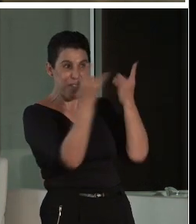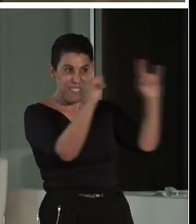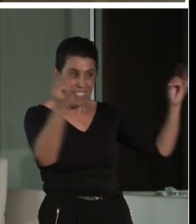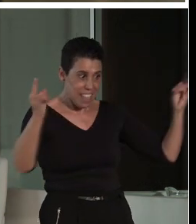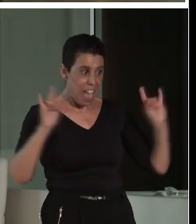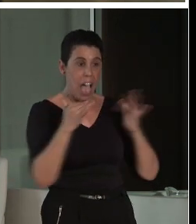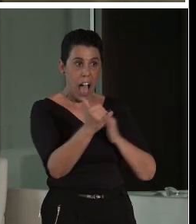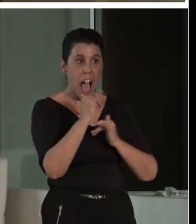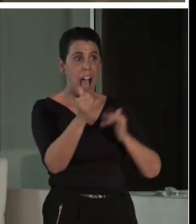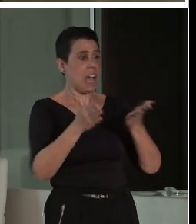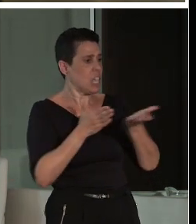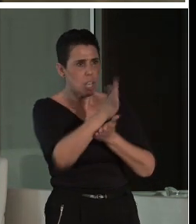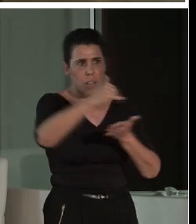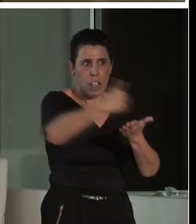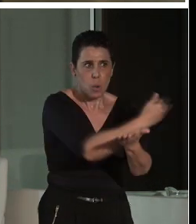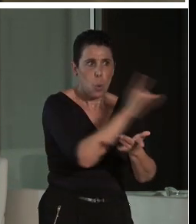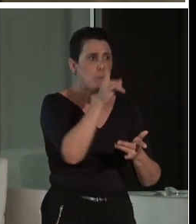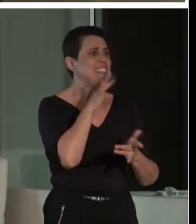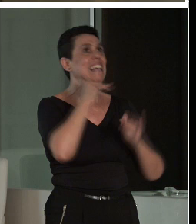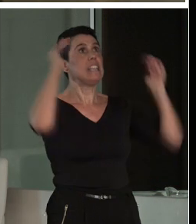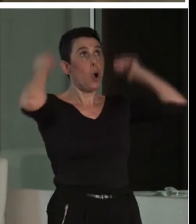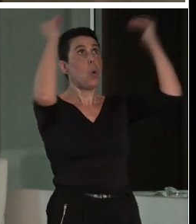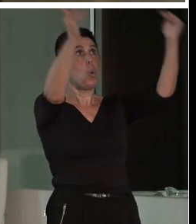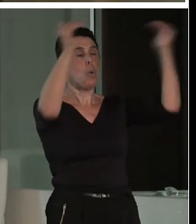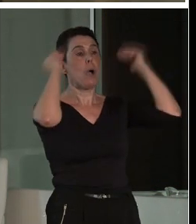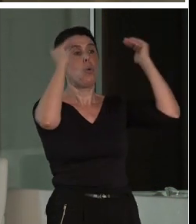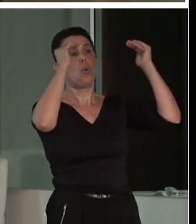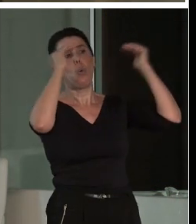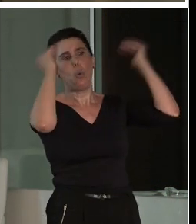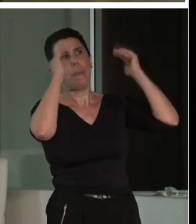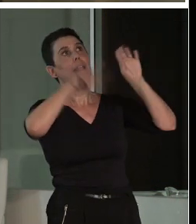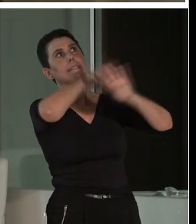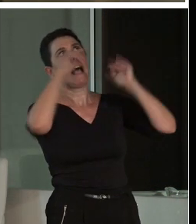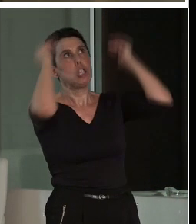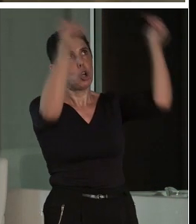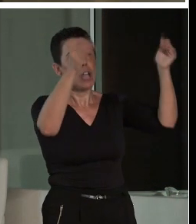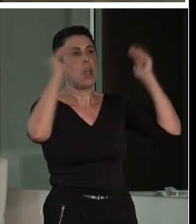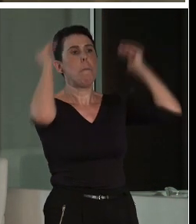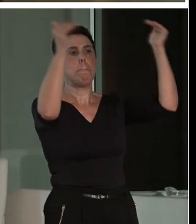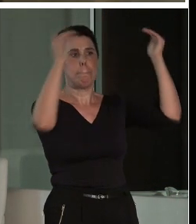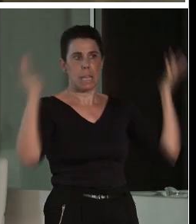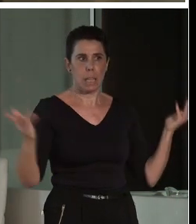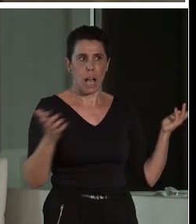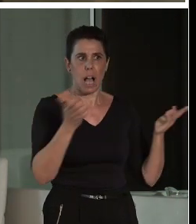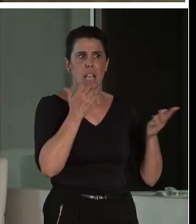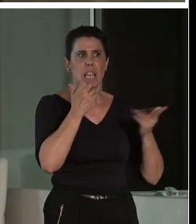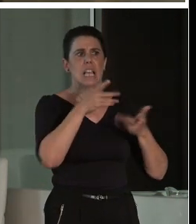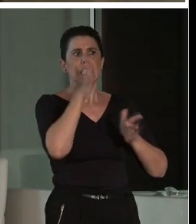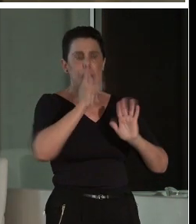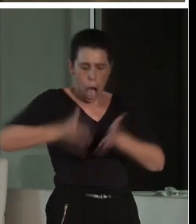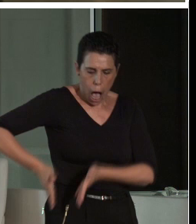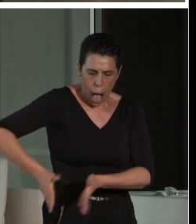tiene cubiertas, si la cubierta está total, parcial, si tiene evacuación de aguas